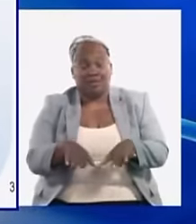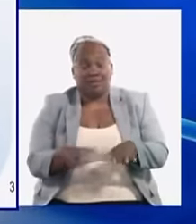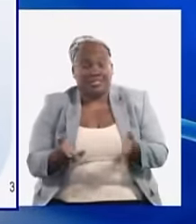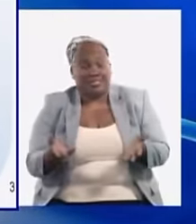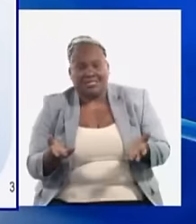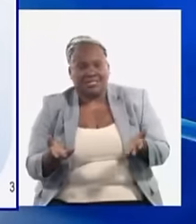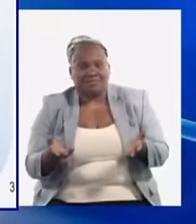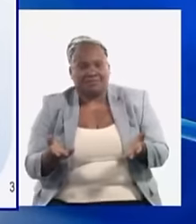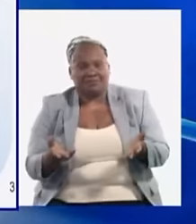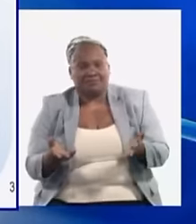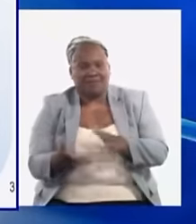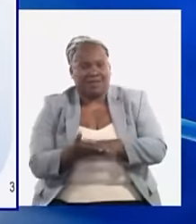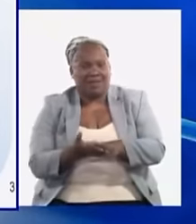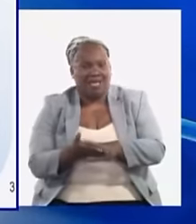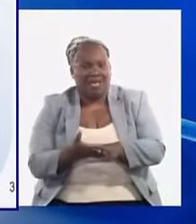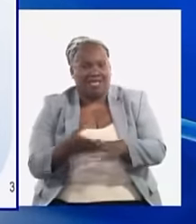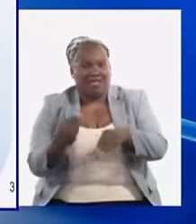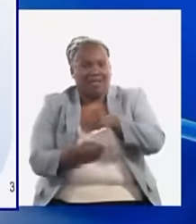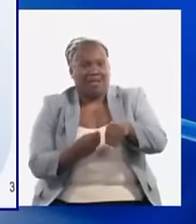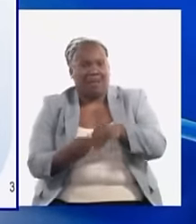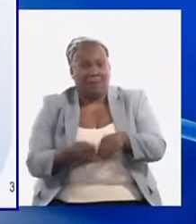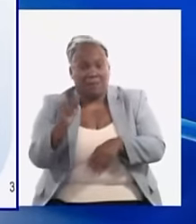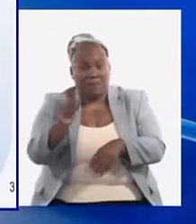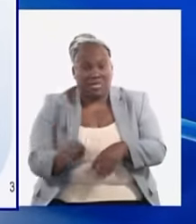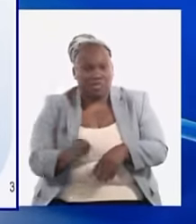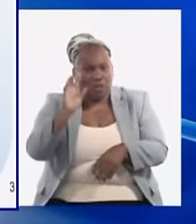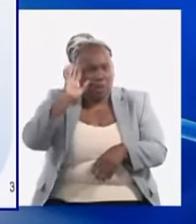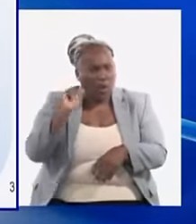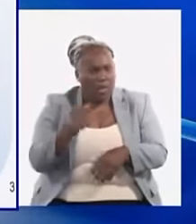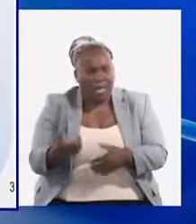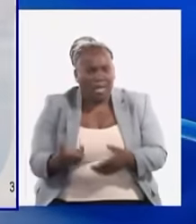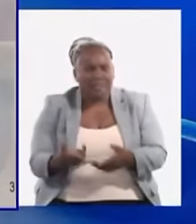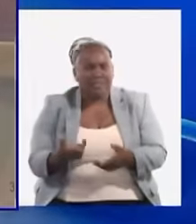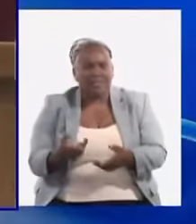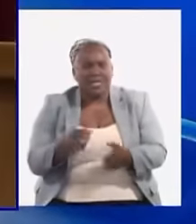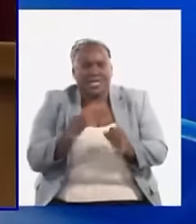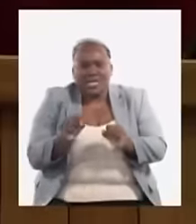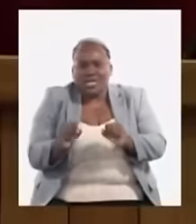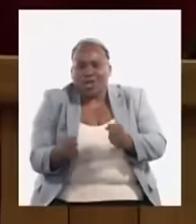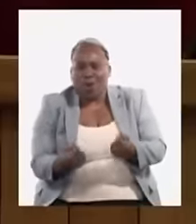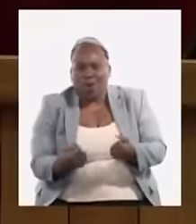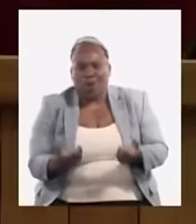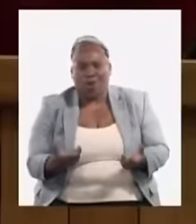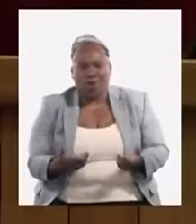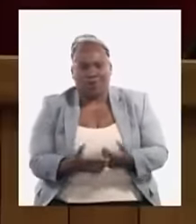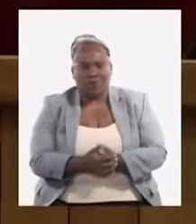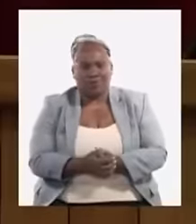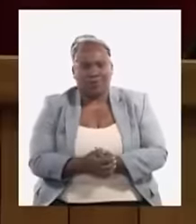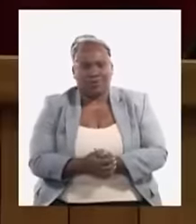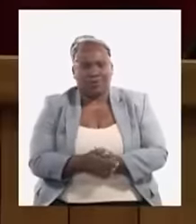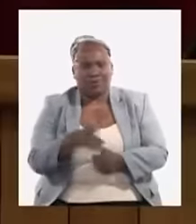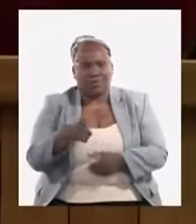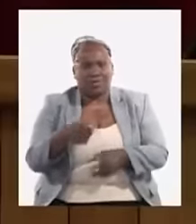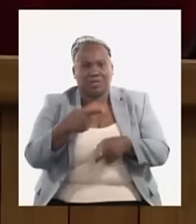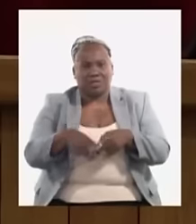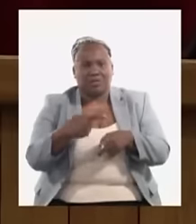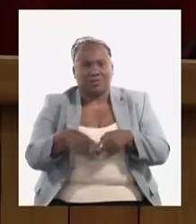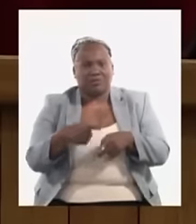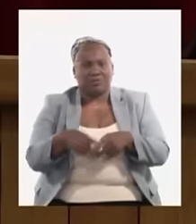a cambio, sin que la gente perciba el rigor y la cuestión que